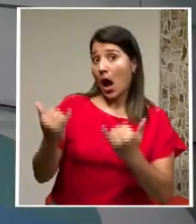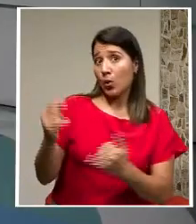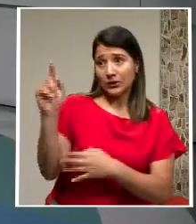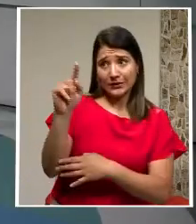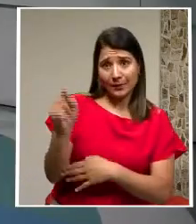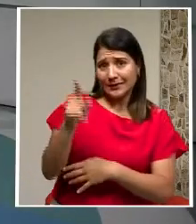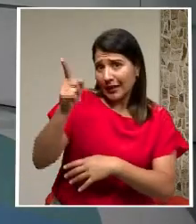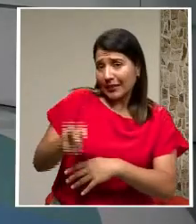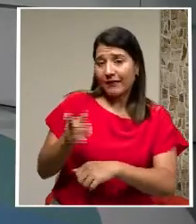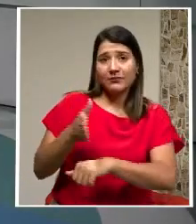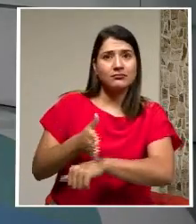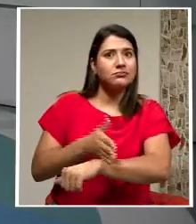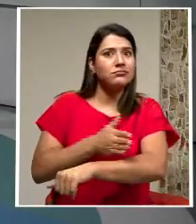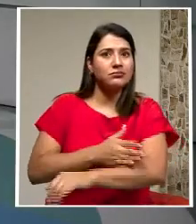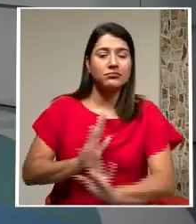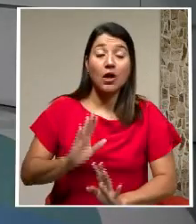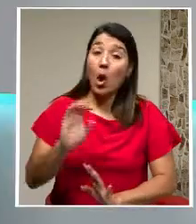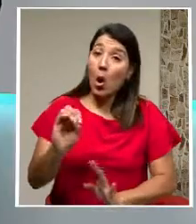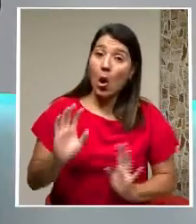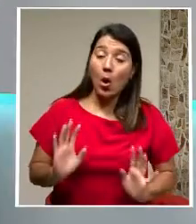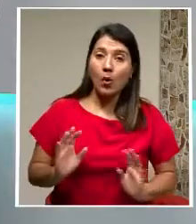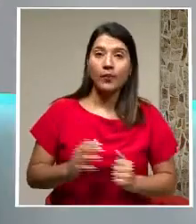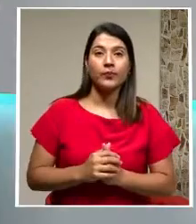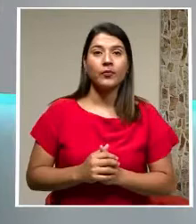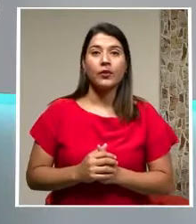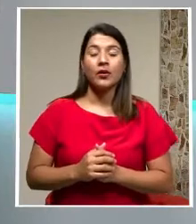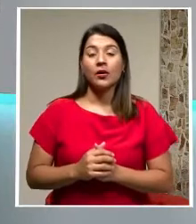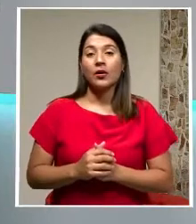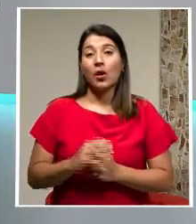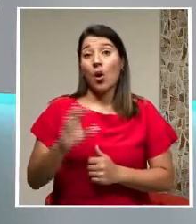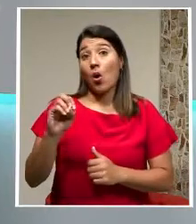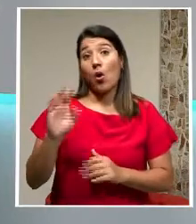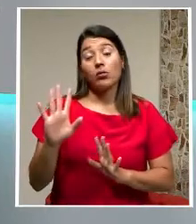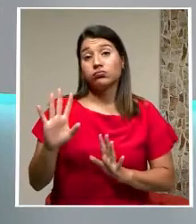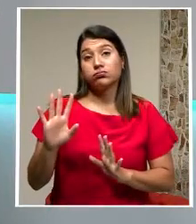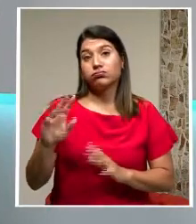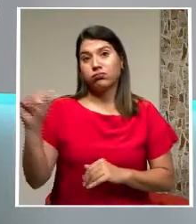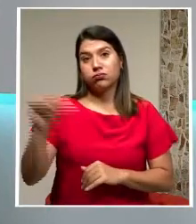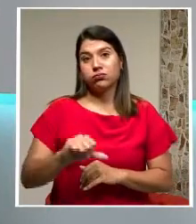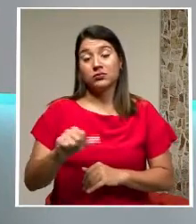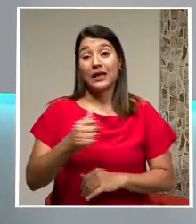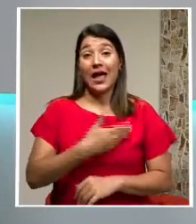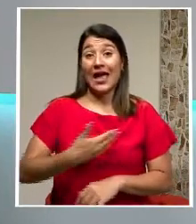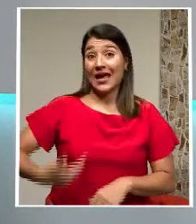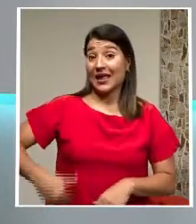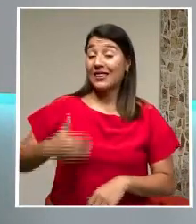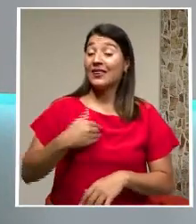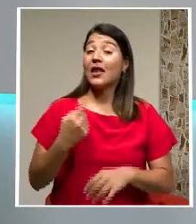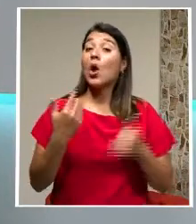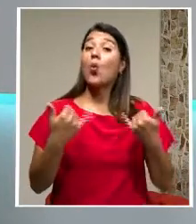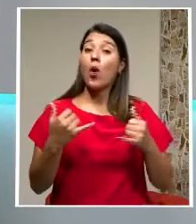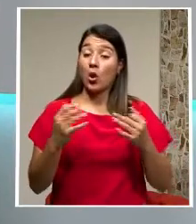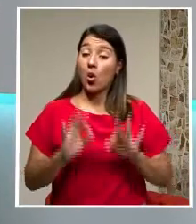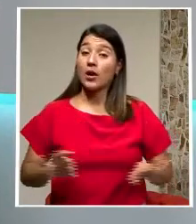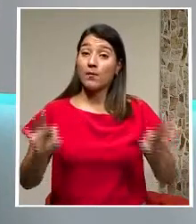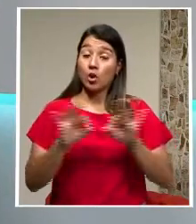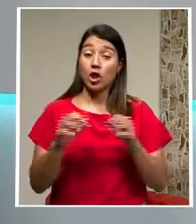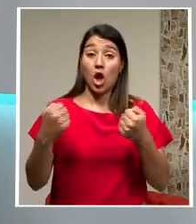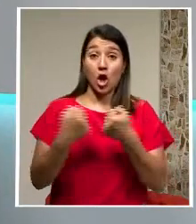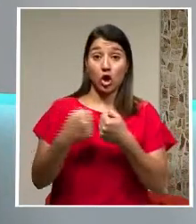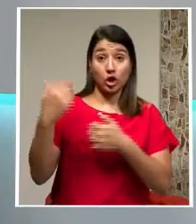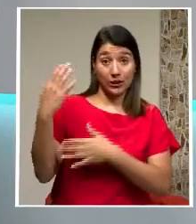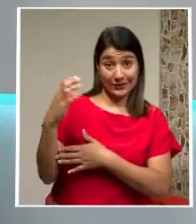levante O O no ya más bien Caer En realidad Ya no tiene un partido Importante ante Cartago Que podría quitarle